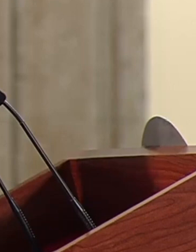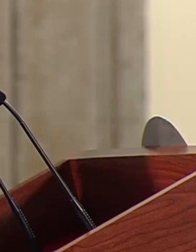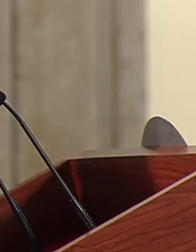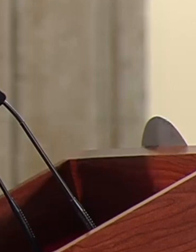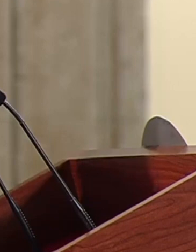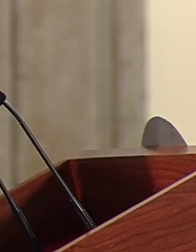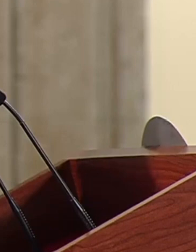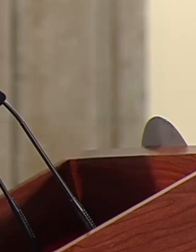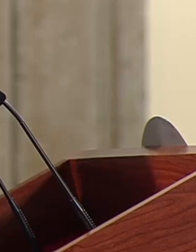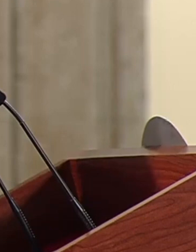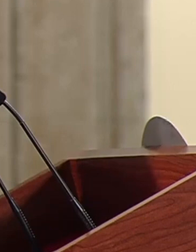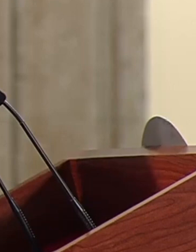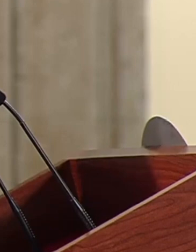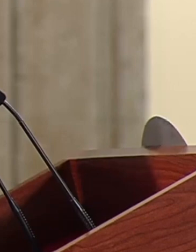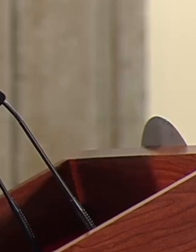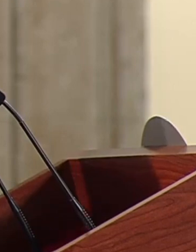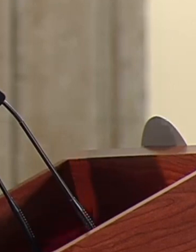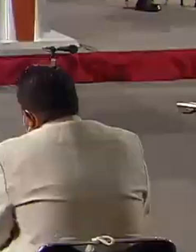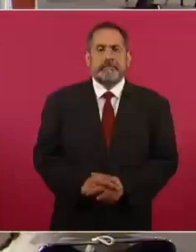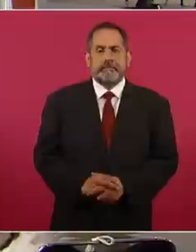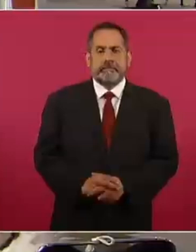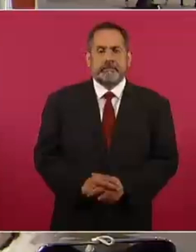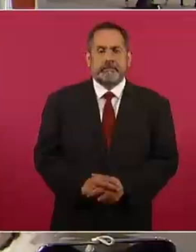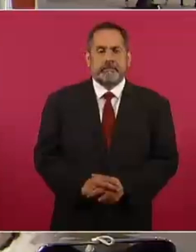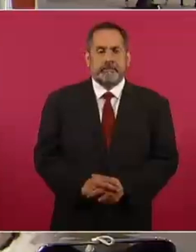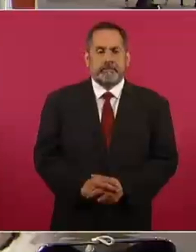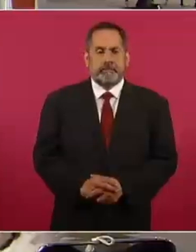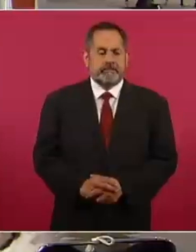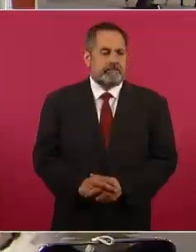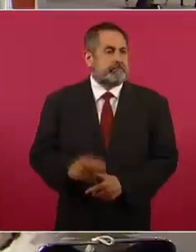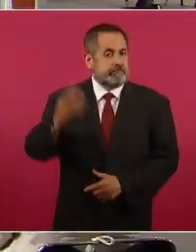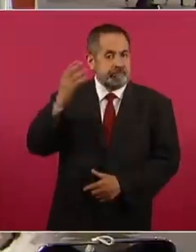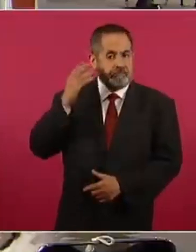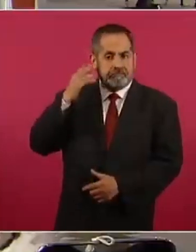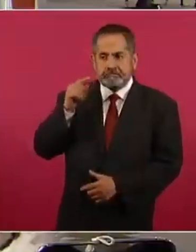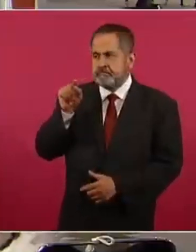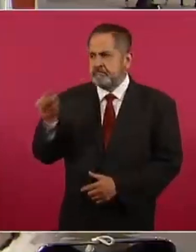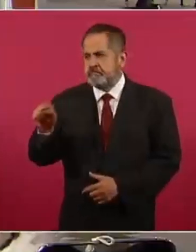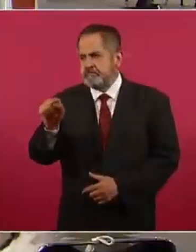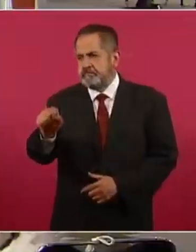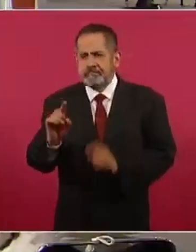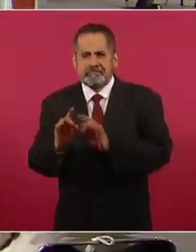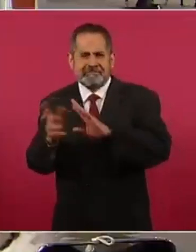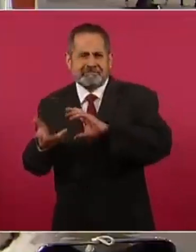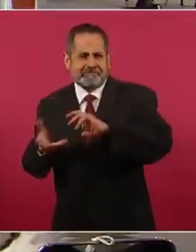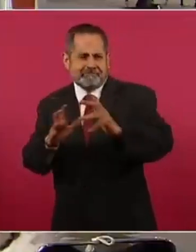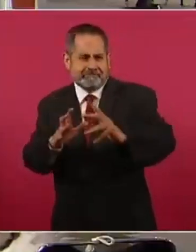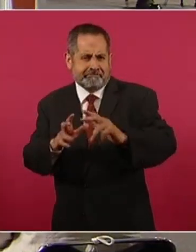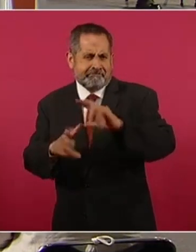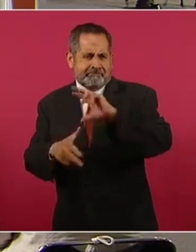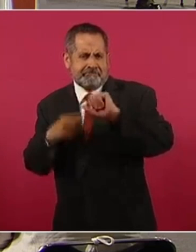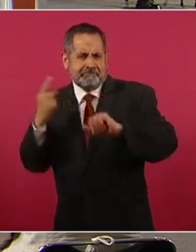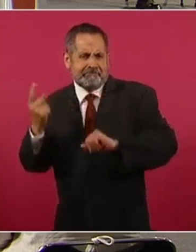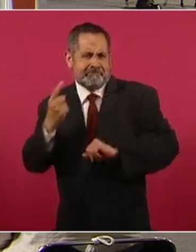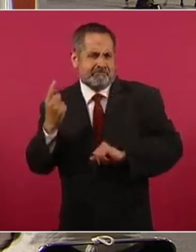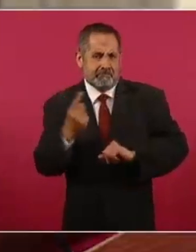todo nuestro apoyo como ha sucedido en otras regiones afectadas por huracanes como